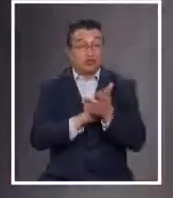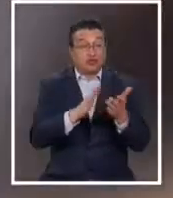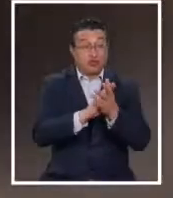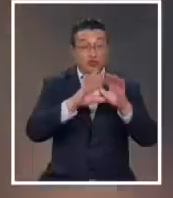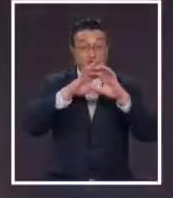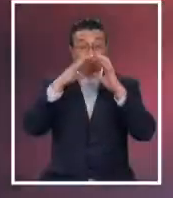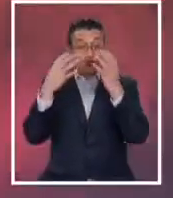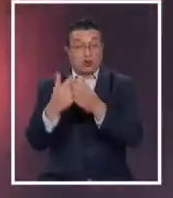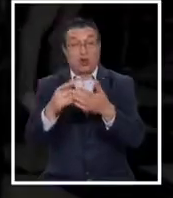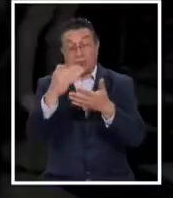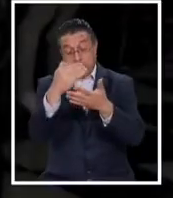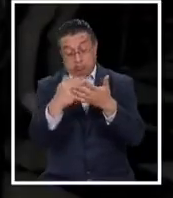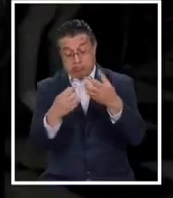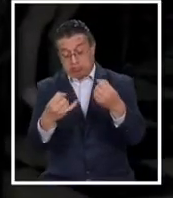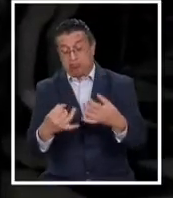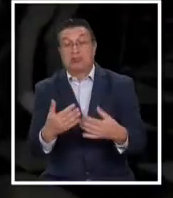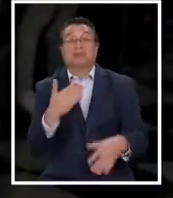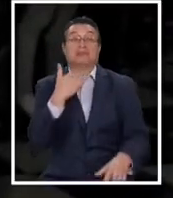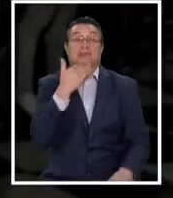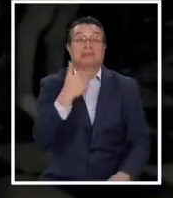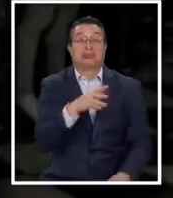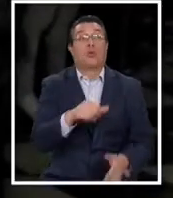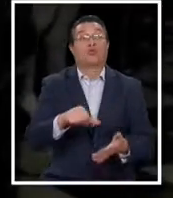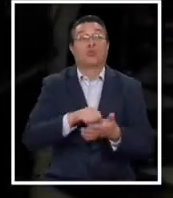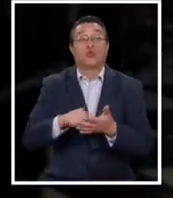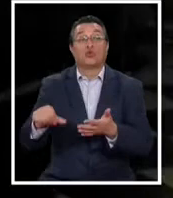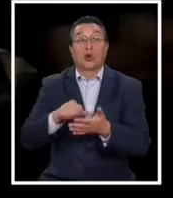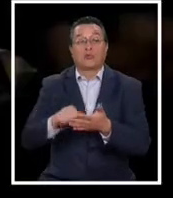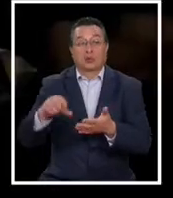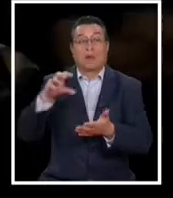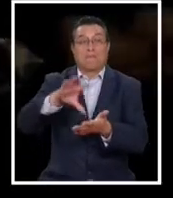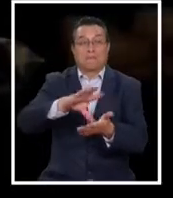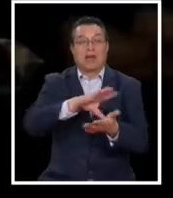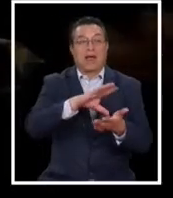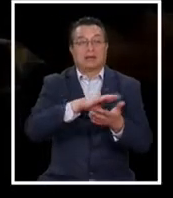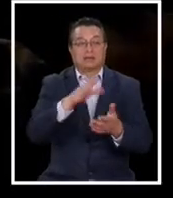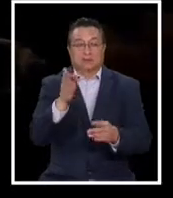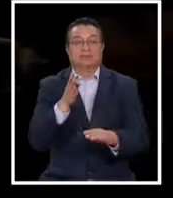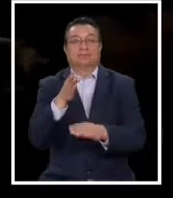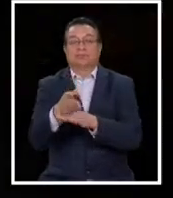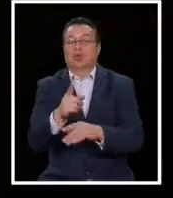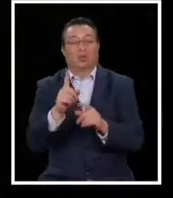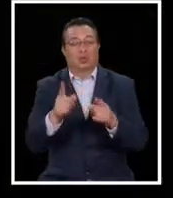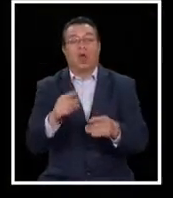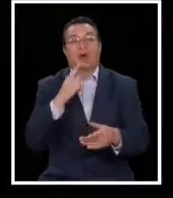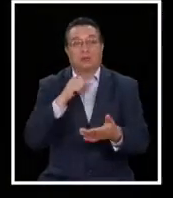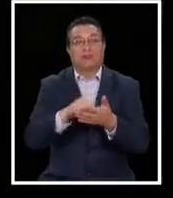parecen ser solo una estadística, tal como las multas que se ponen en los países por acudir a estas citas.